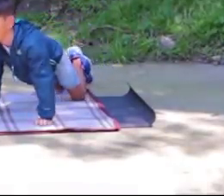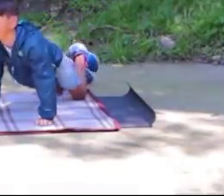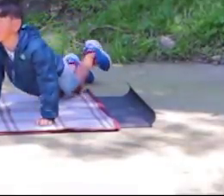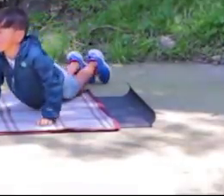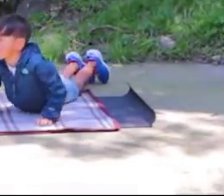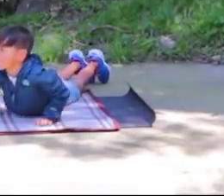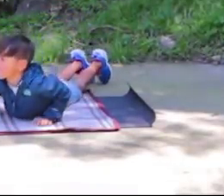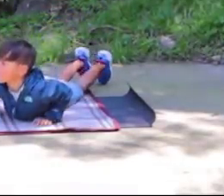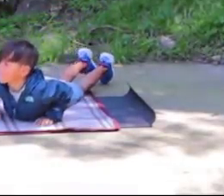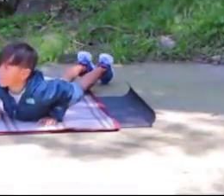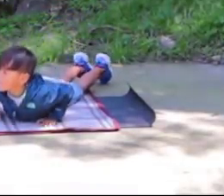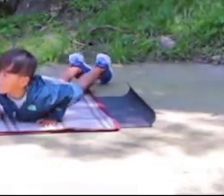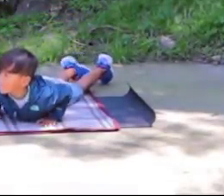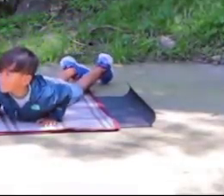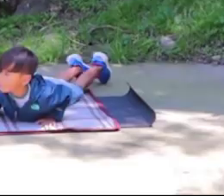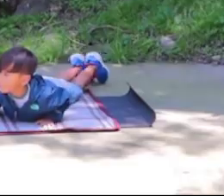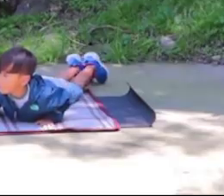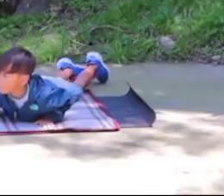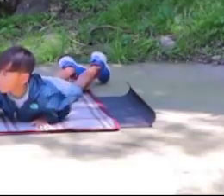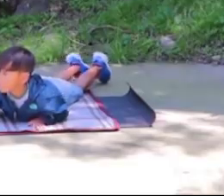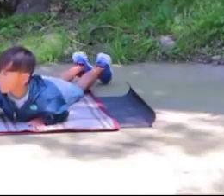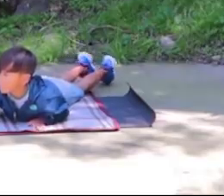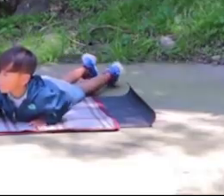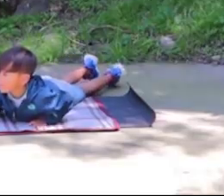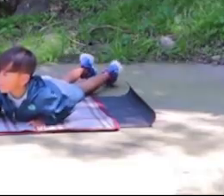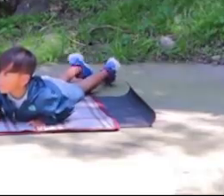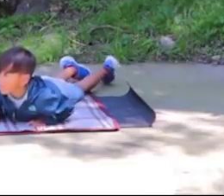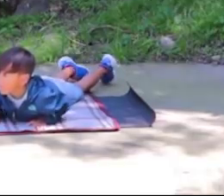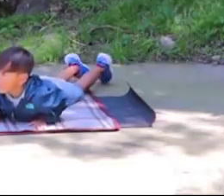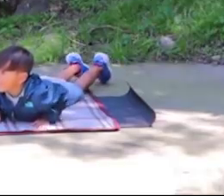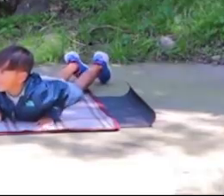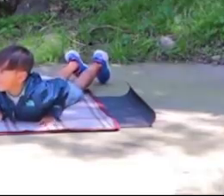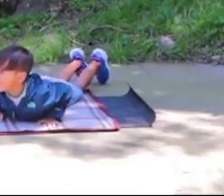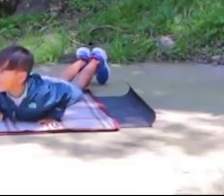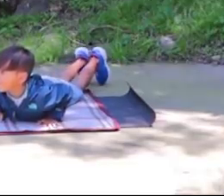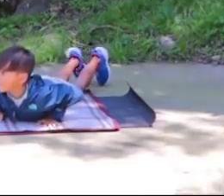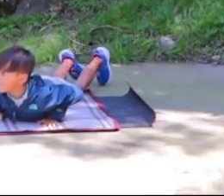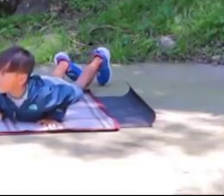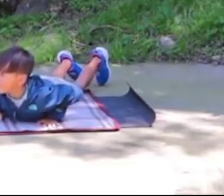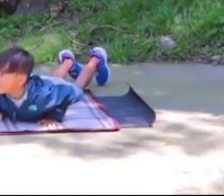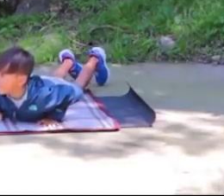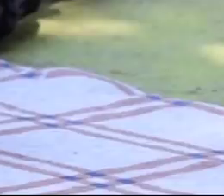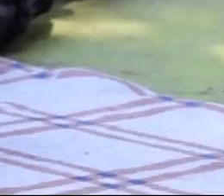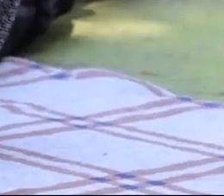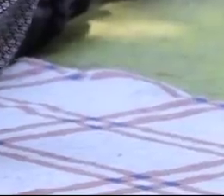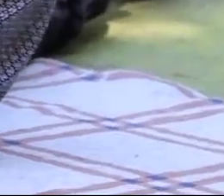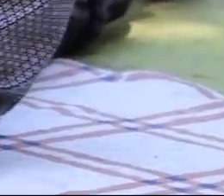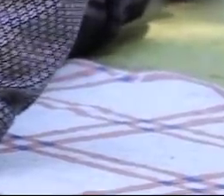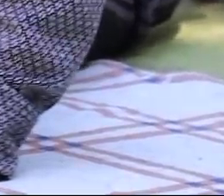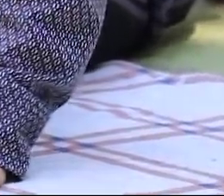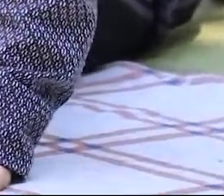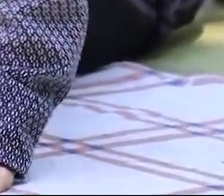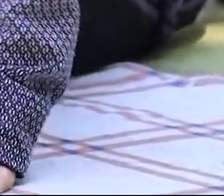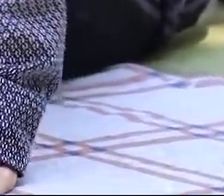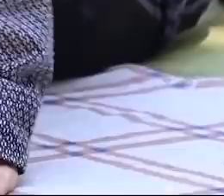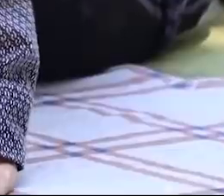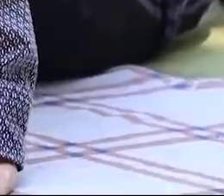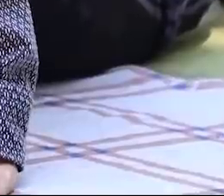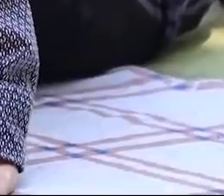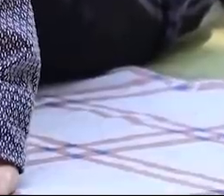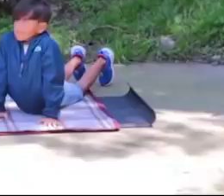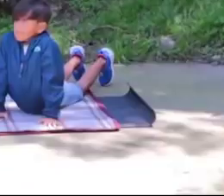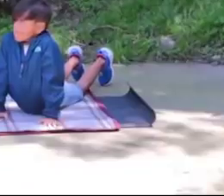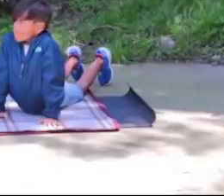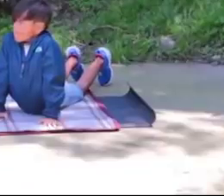Vamos a poner nuestras manos en la forma lateral y lo único que vamos a hacer es levantar la